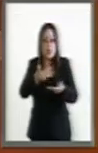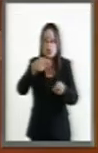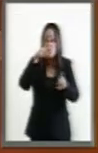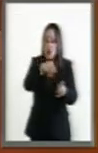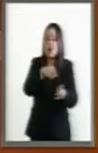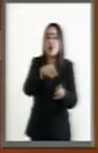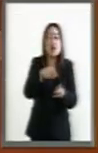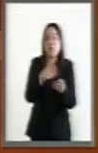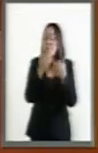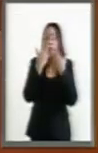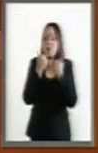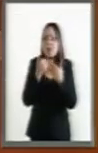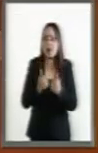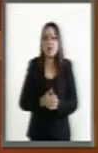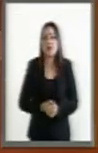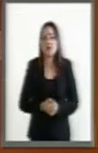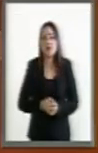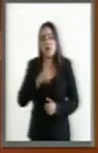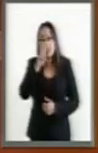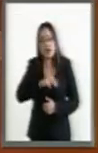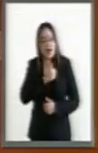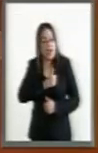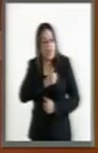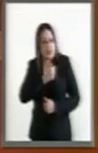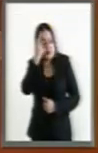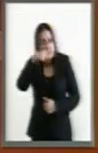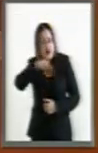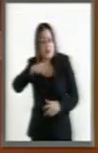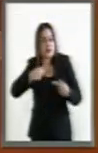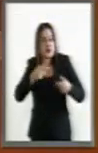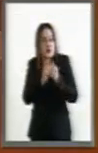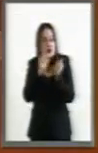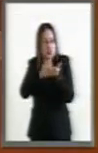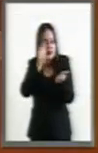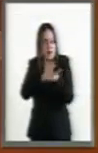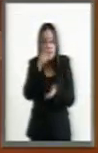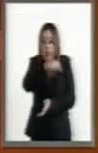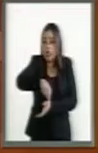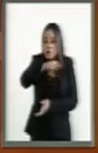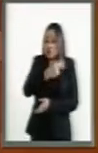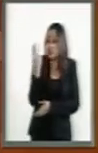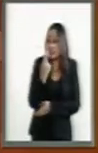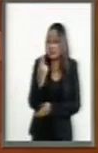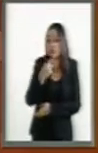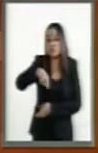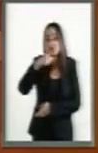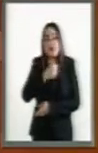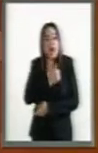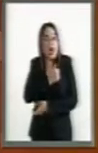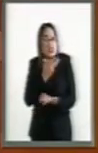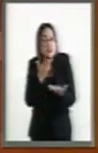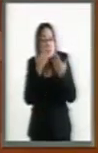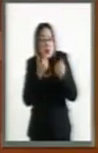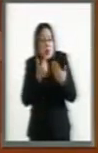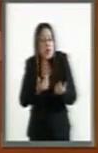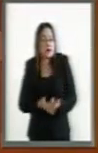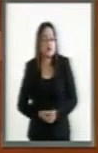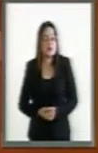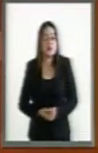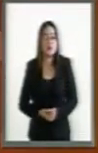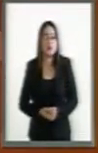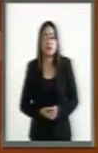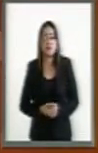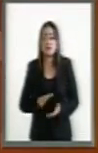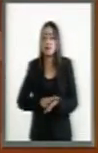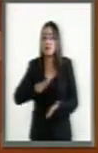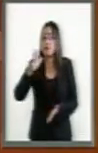y es lamentable por las personas con discapacidad que lo requieren diariamente. La